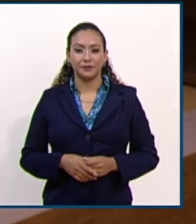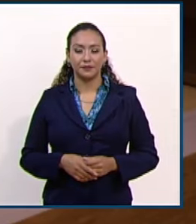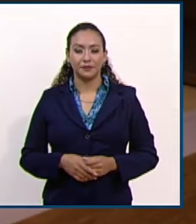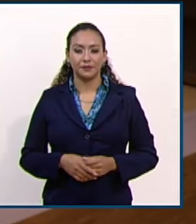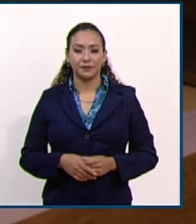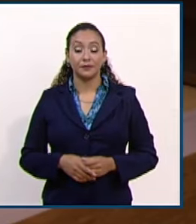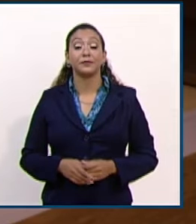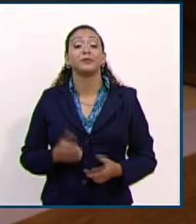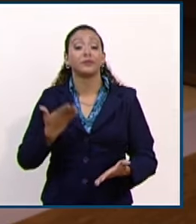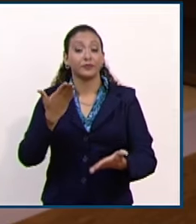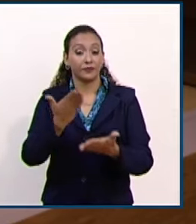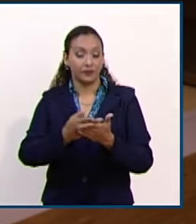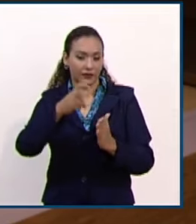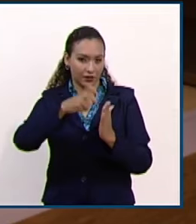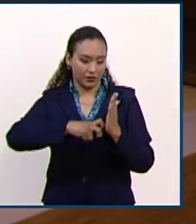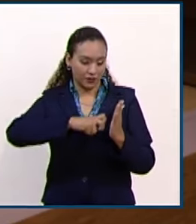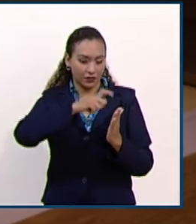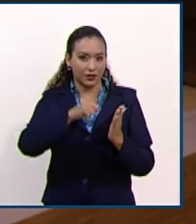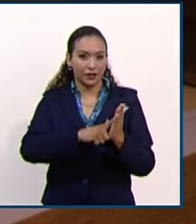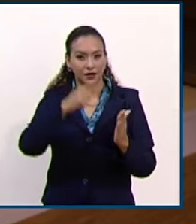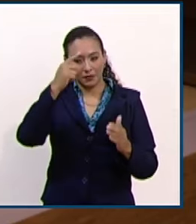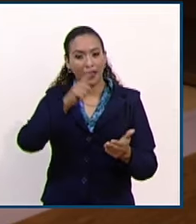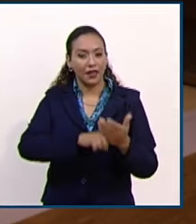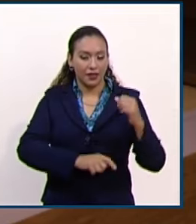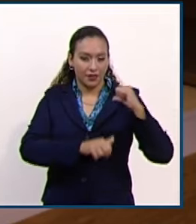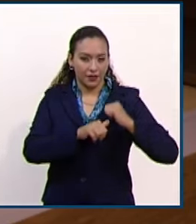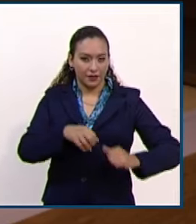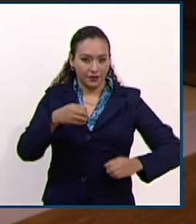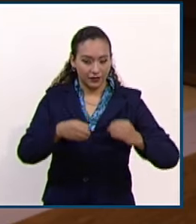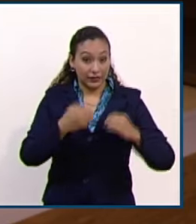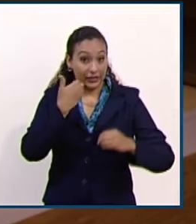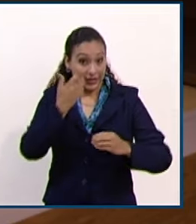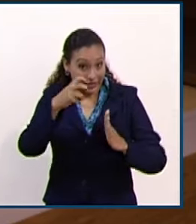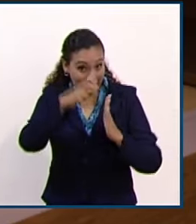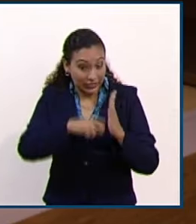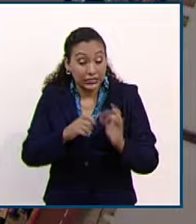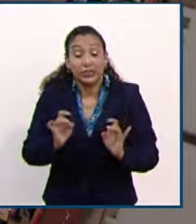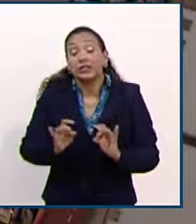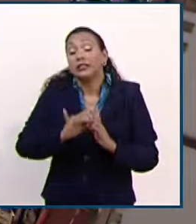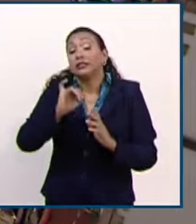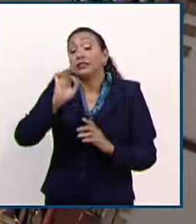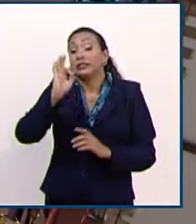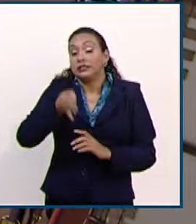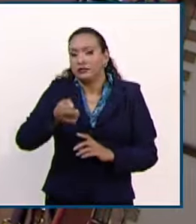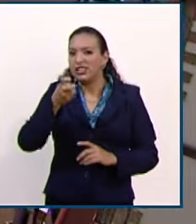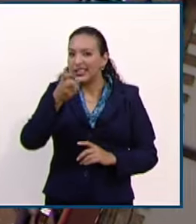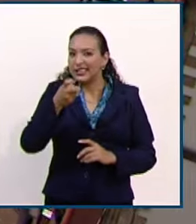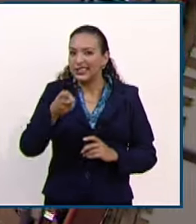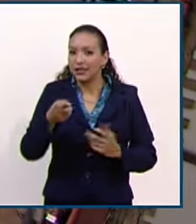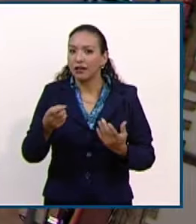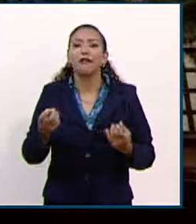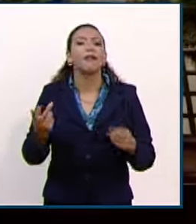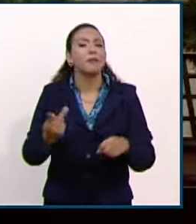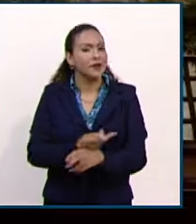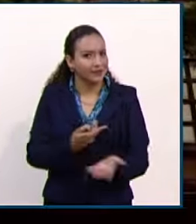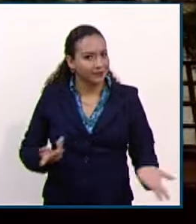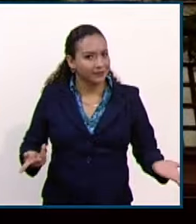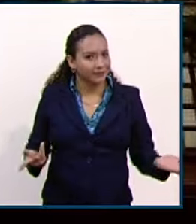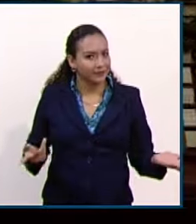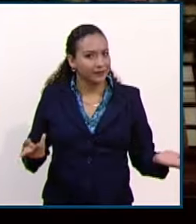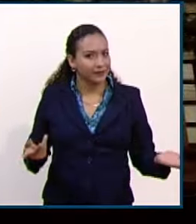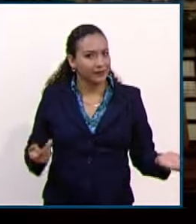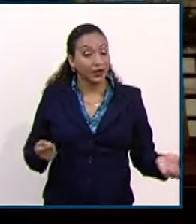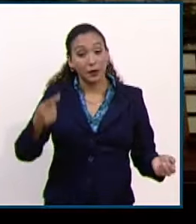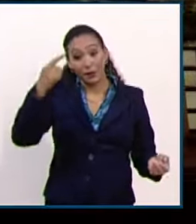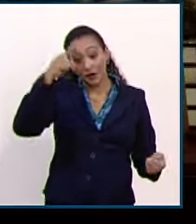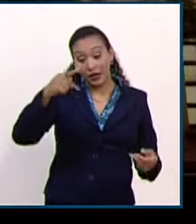La propuesta de reforma al Poder Judicial de la Federación en caso de ser aprobada tendría un impacto inmediato en la selección de